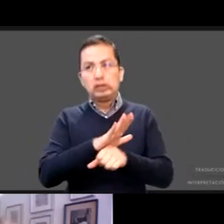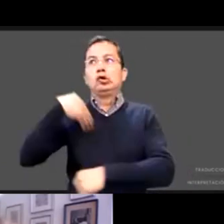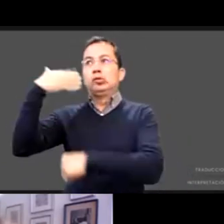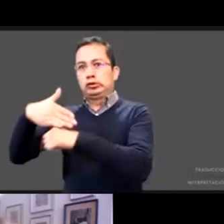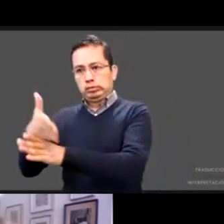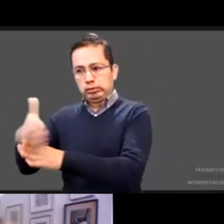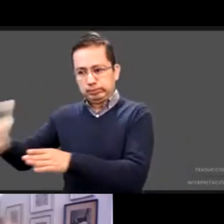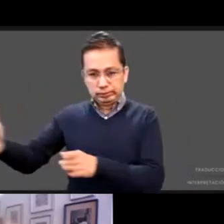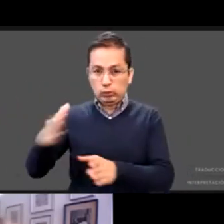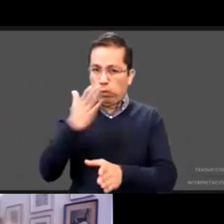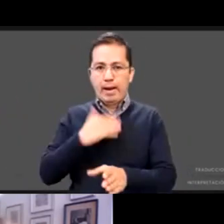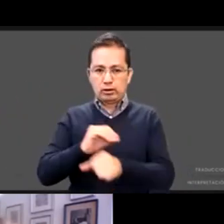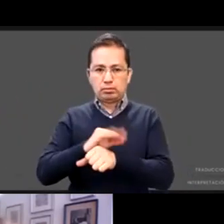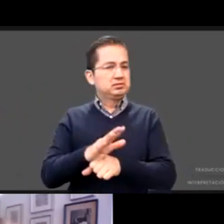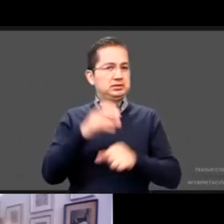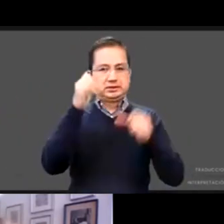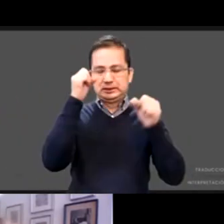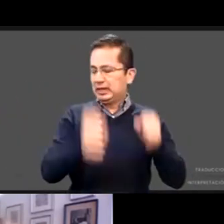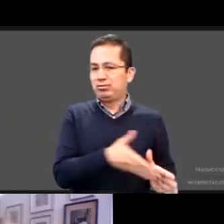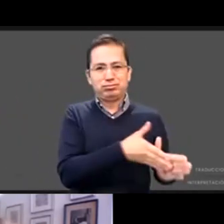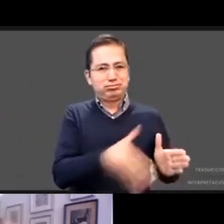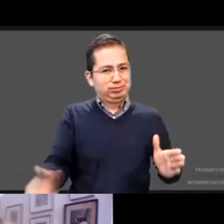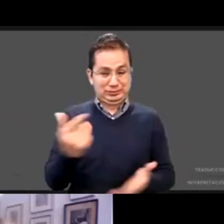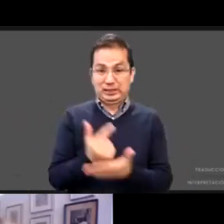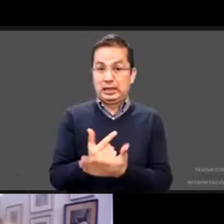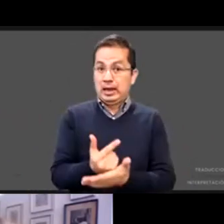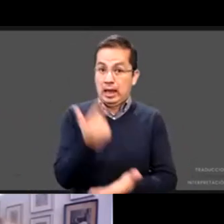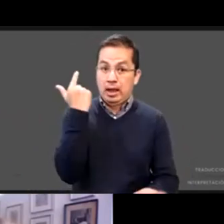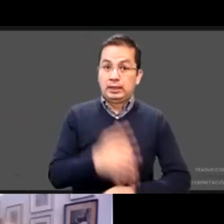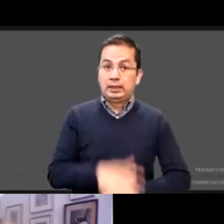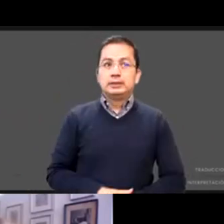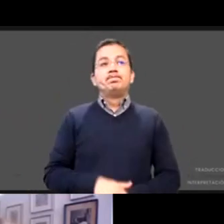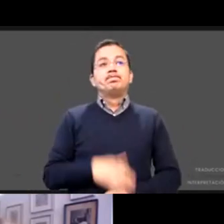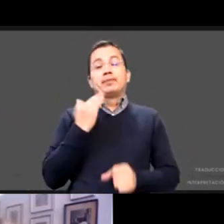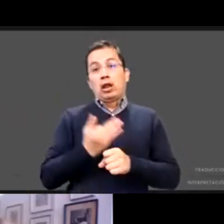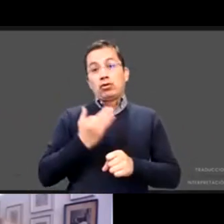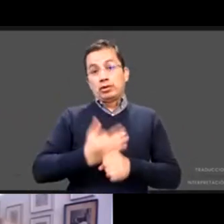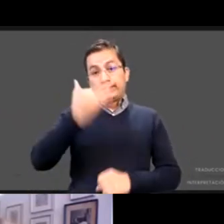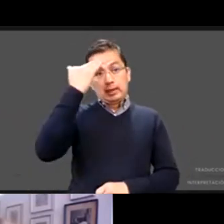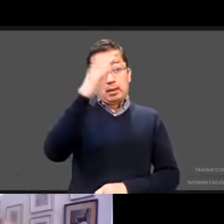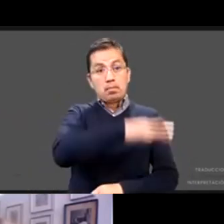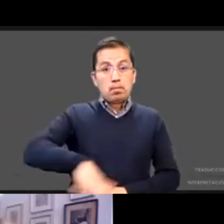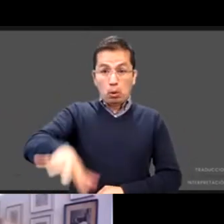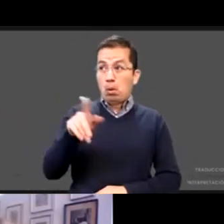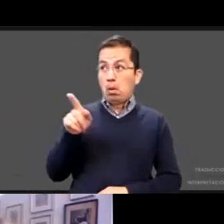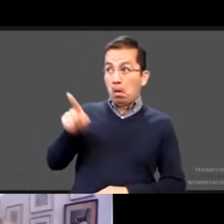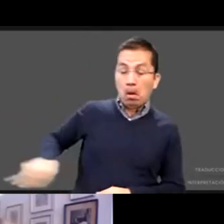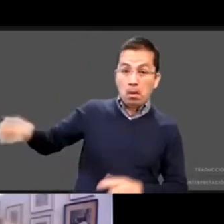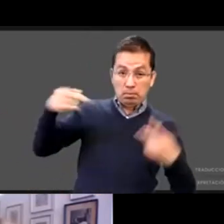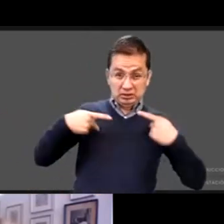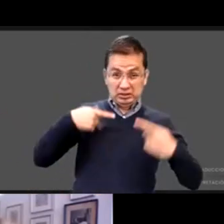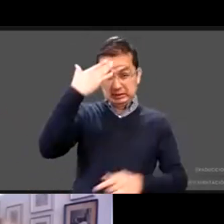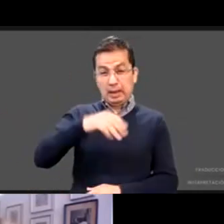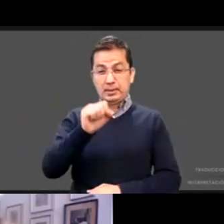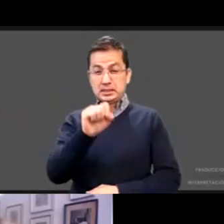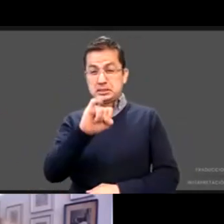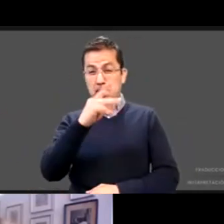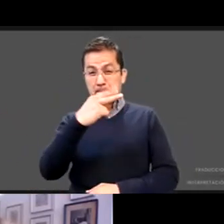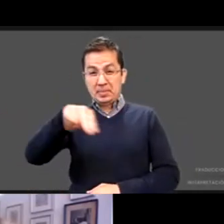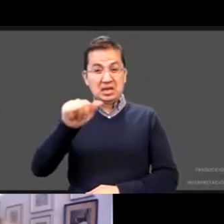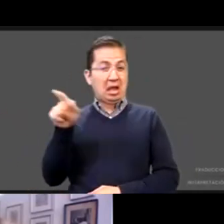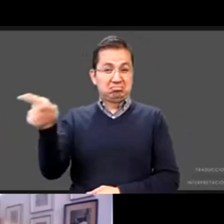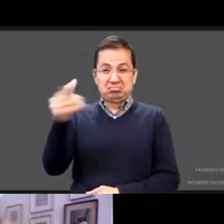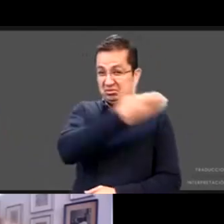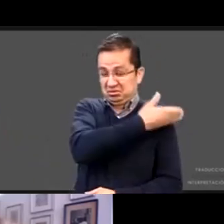un proceso en donde no solo la gente no sabe de Sipina sino que muchas personas no entienden ni saben